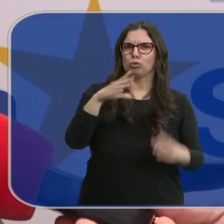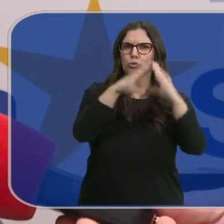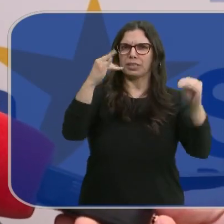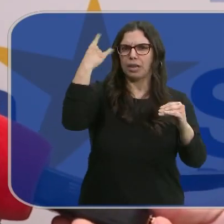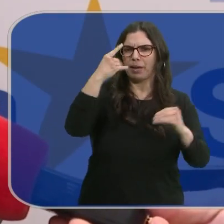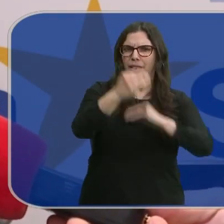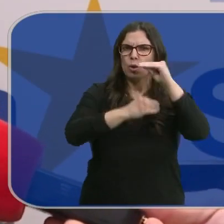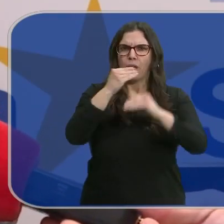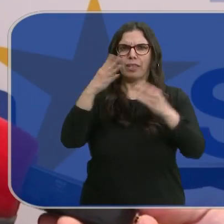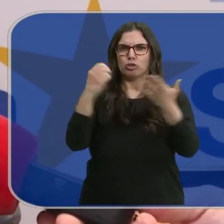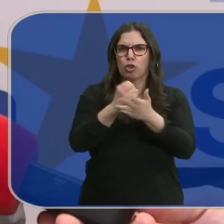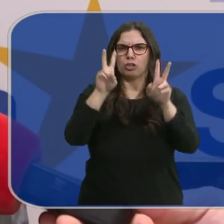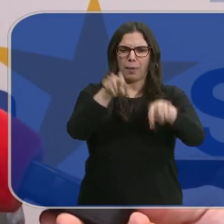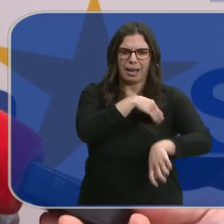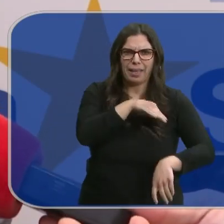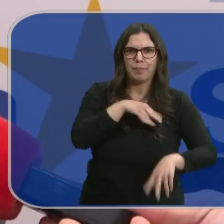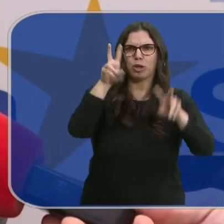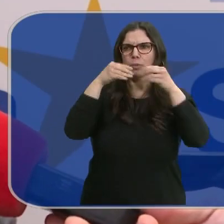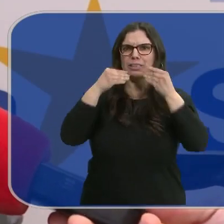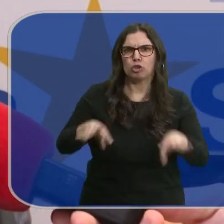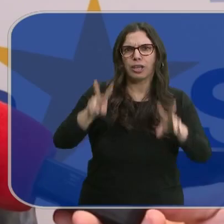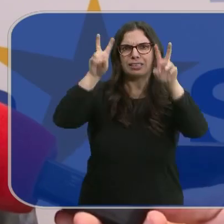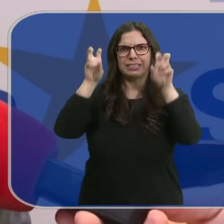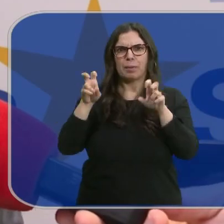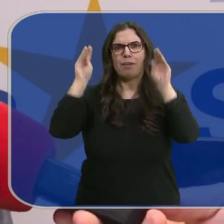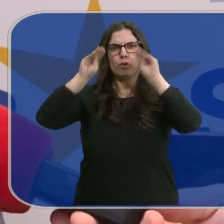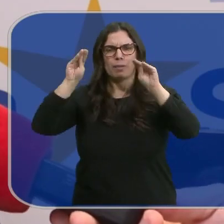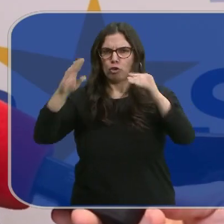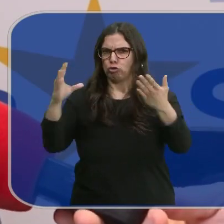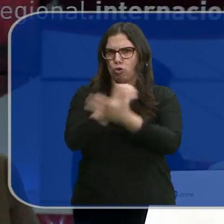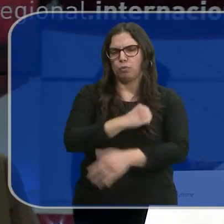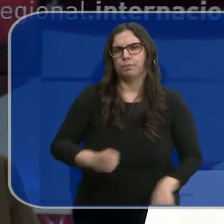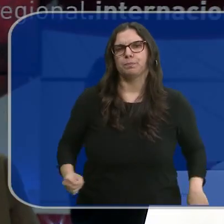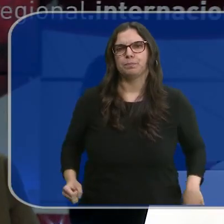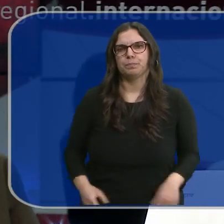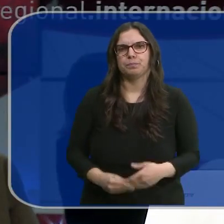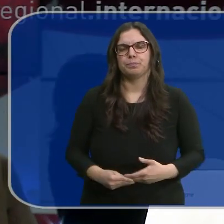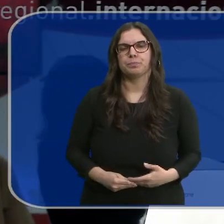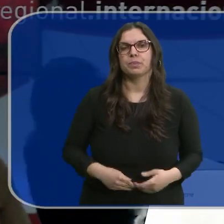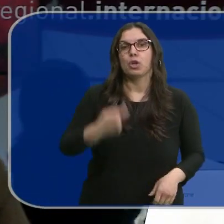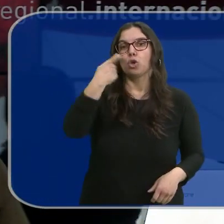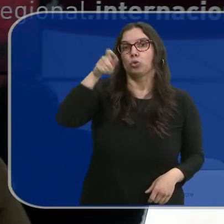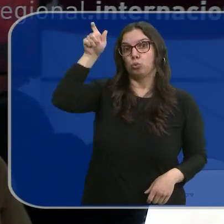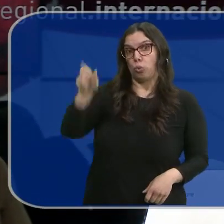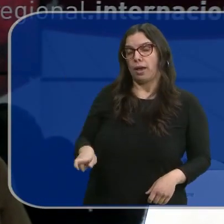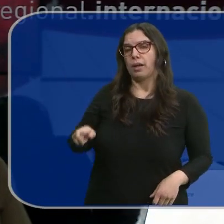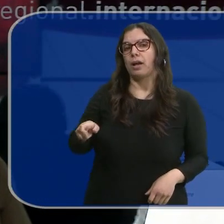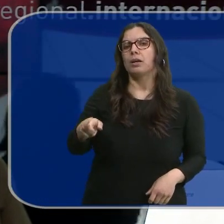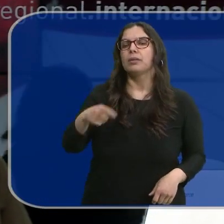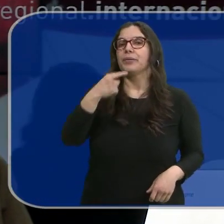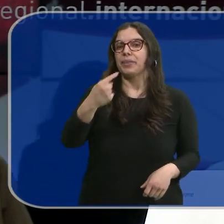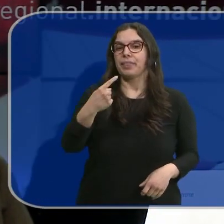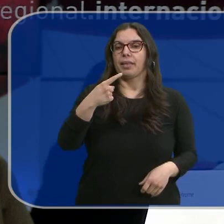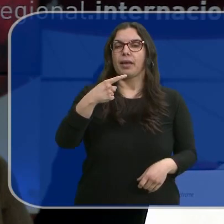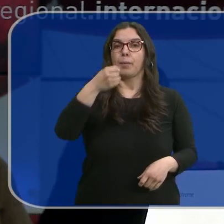de todo lo que hacen desde el punto de vista académico, desde el punto de vista de la historia y desde el punto de vista de la formación. Luis Tudanca ha normalizado hoy los